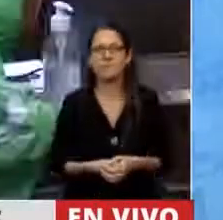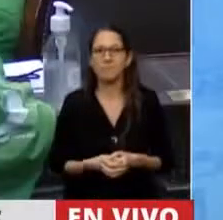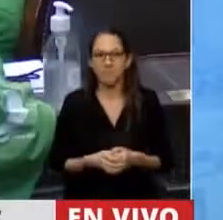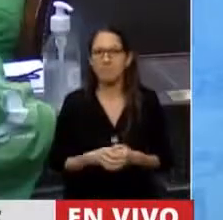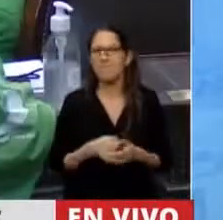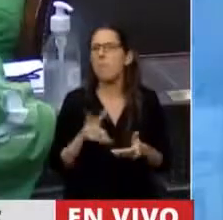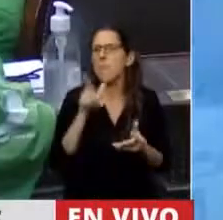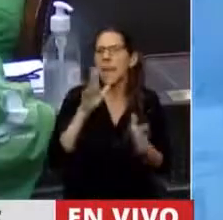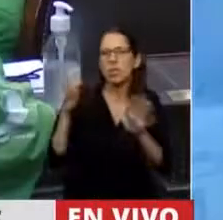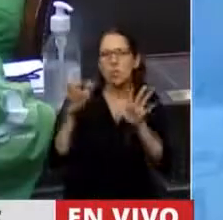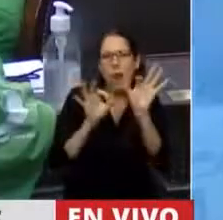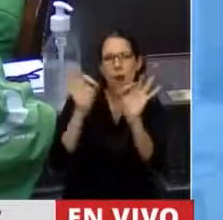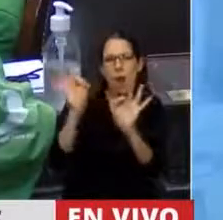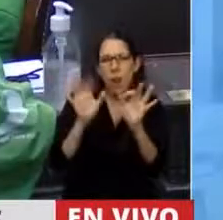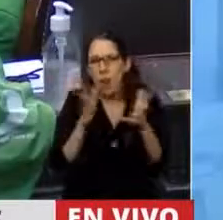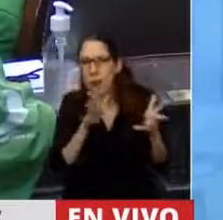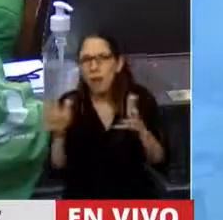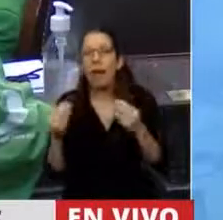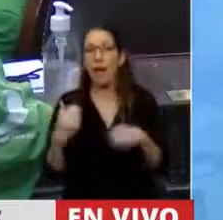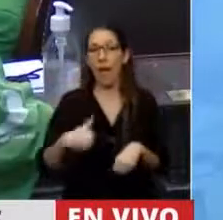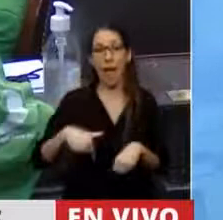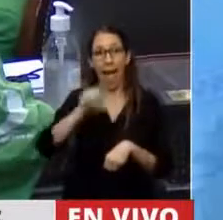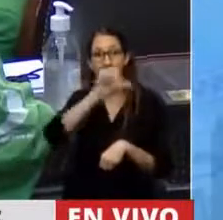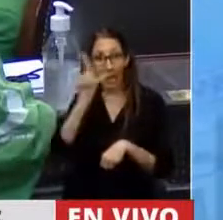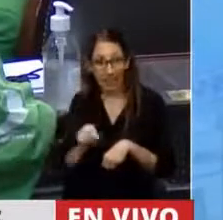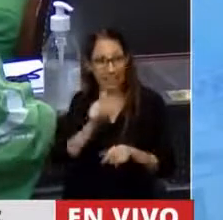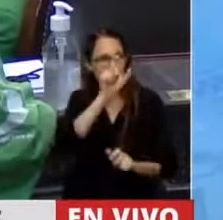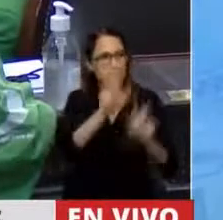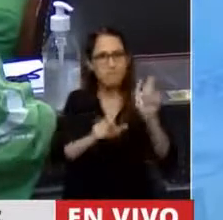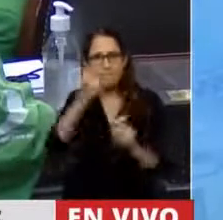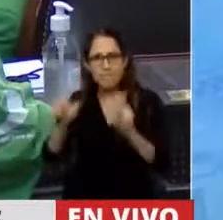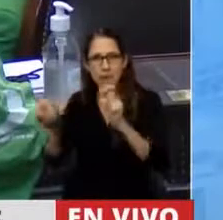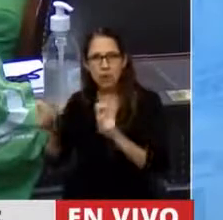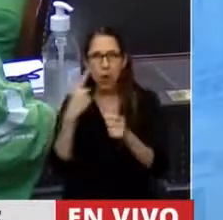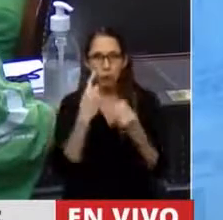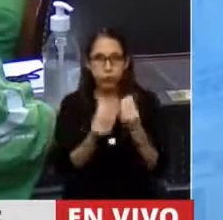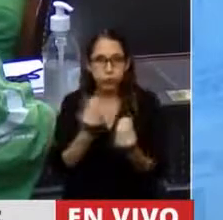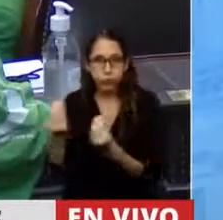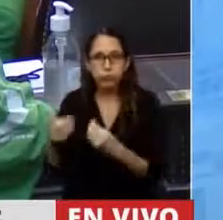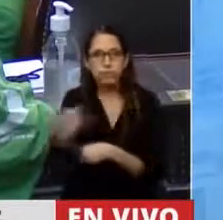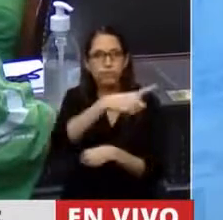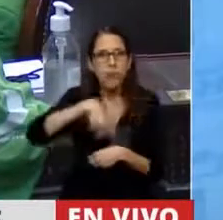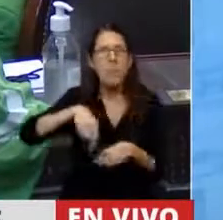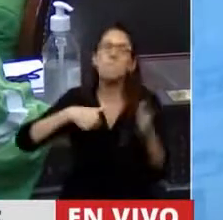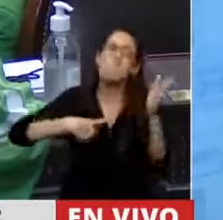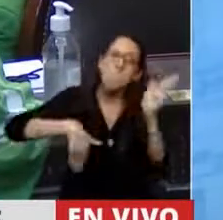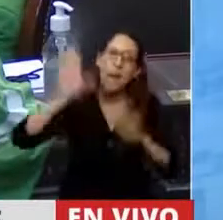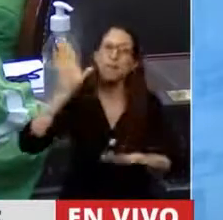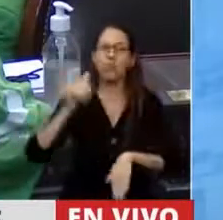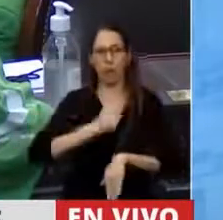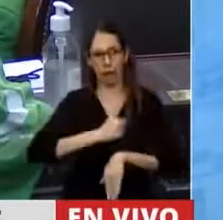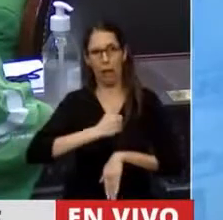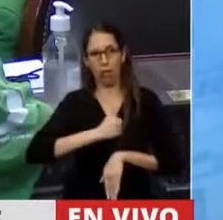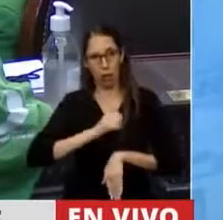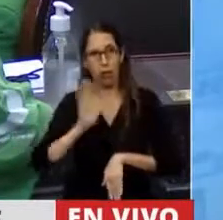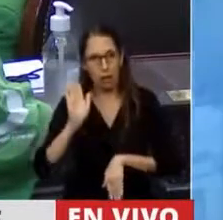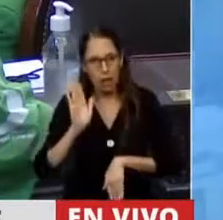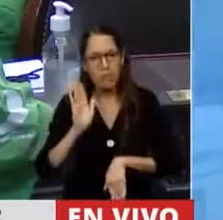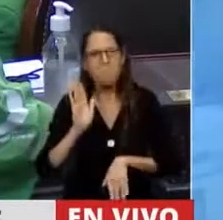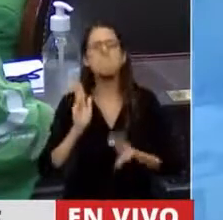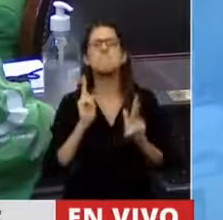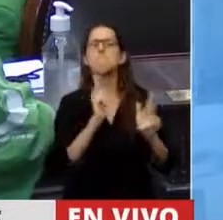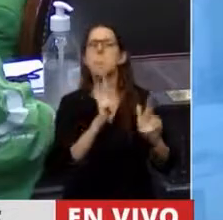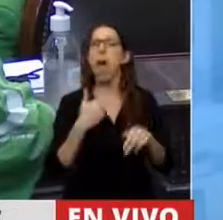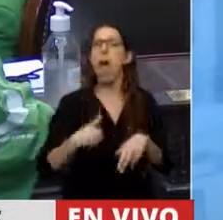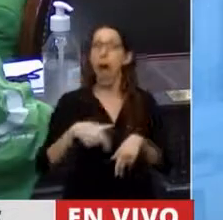Se estima que Argentina, donde la mayoría de su población se reconoce católica, es uno de los